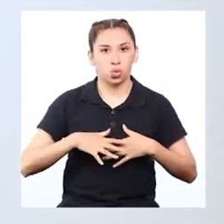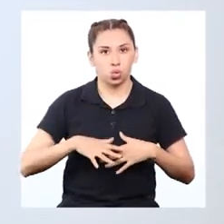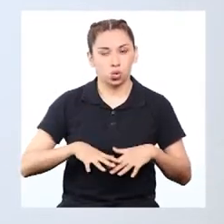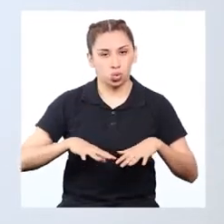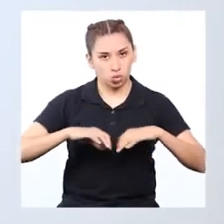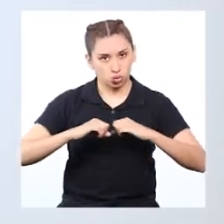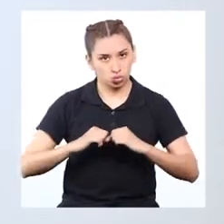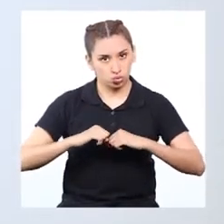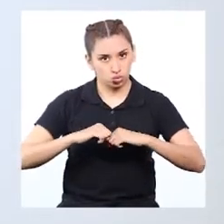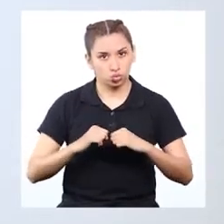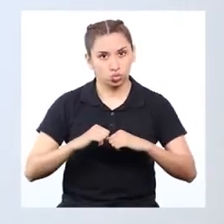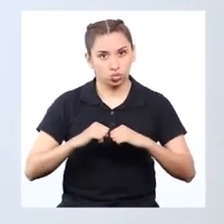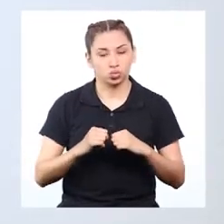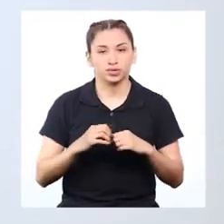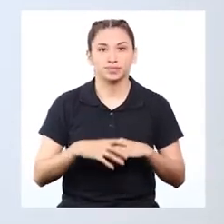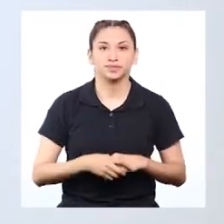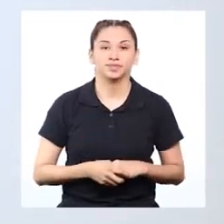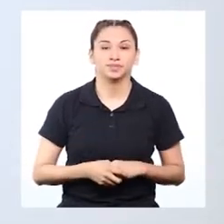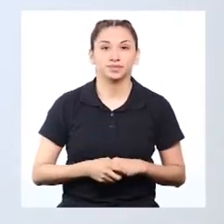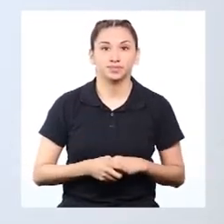¡Muy bien! Y empujando.